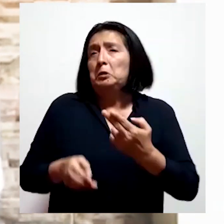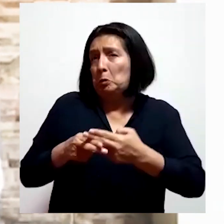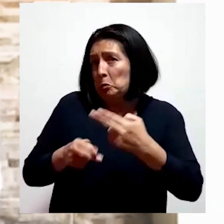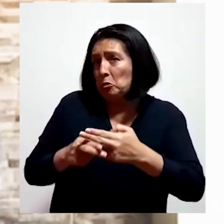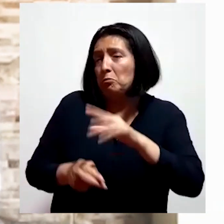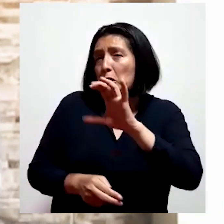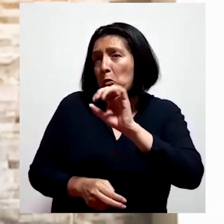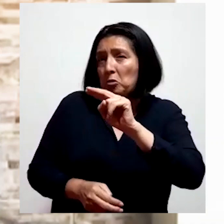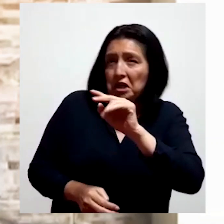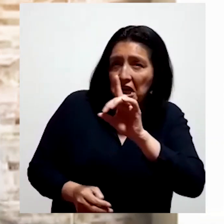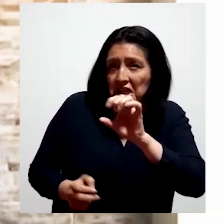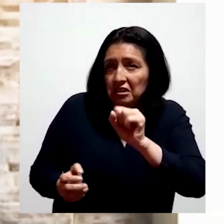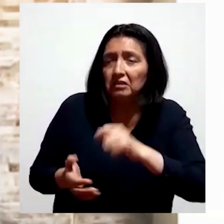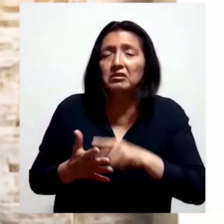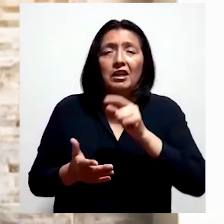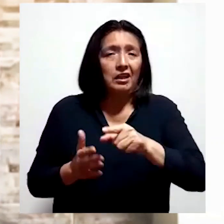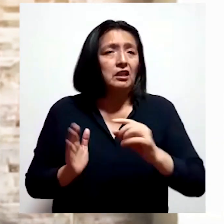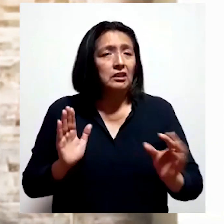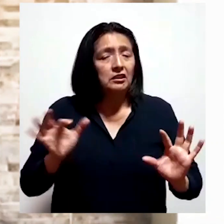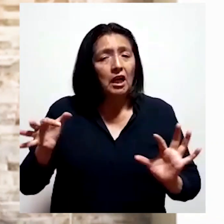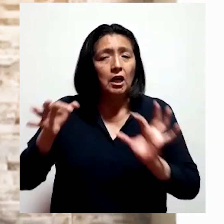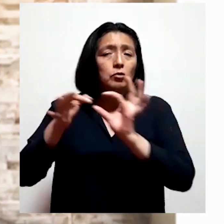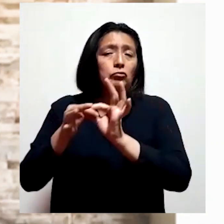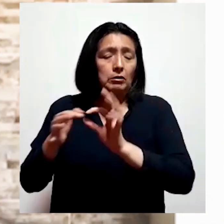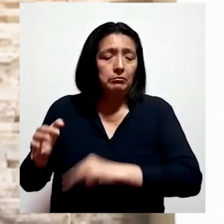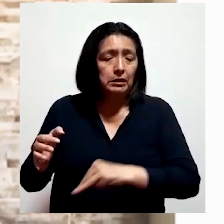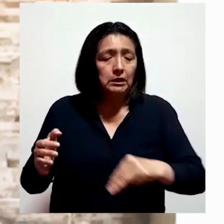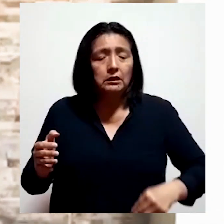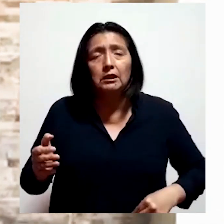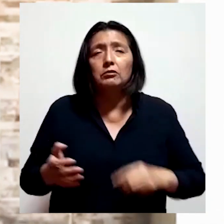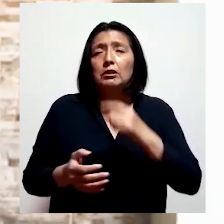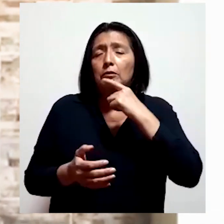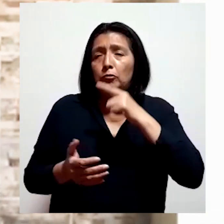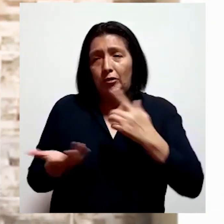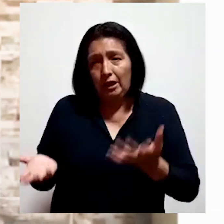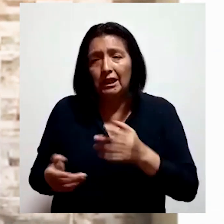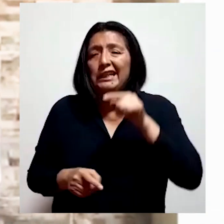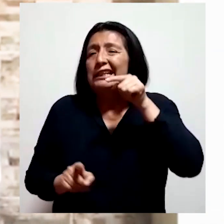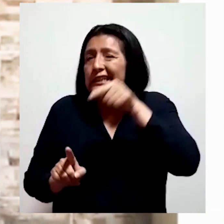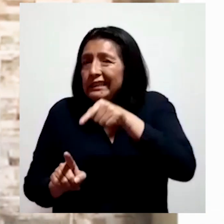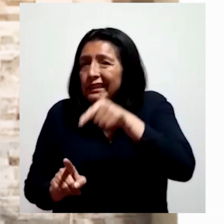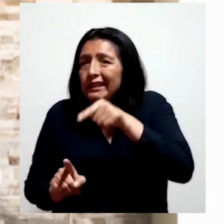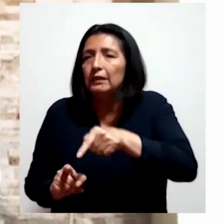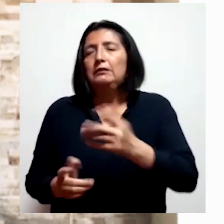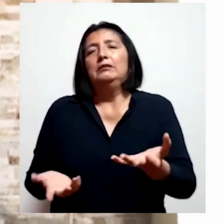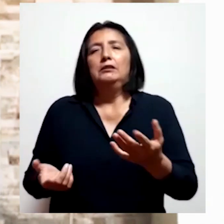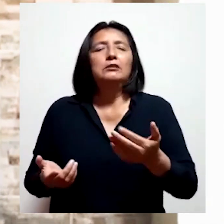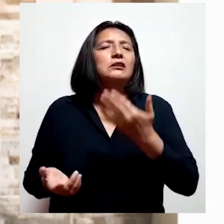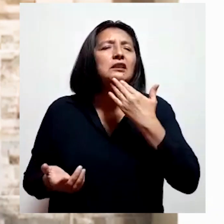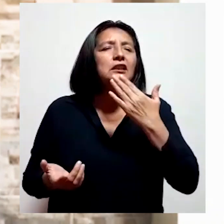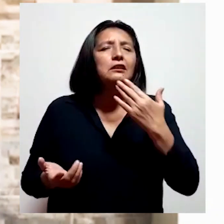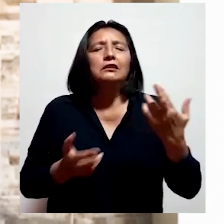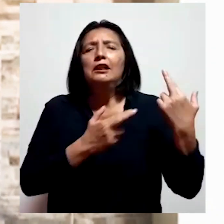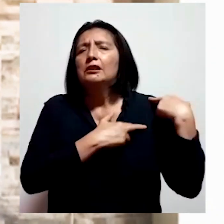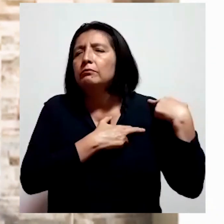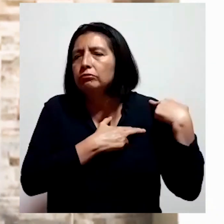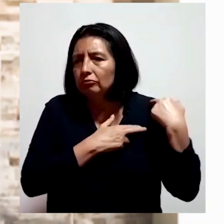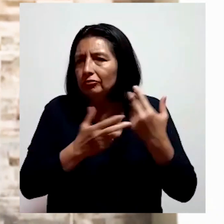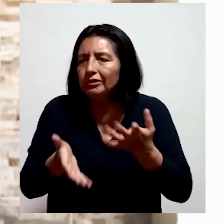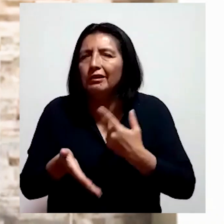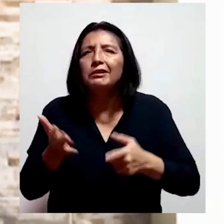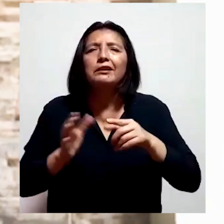Incapacidad o también llamado CONARIS, el cual está escrito al Ministerio de la Mujer y Poblaciones Vulnerables y será este el ente rector